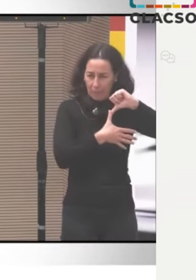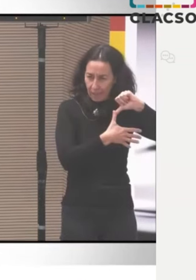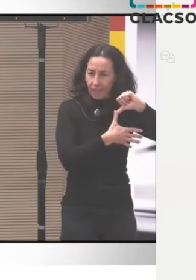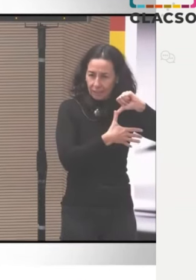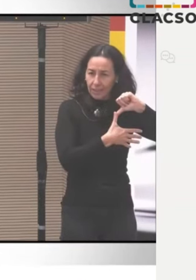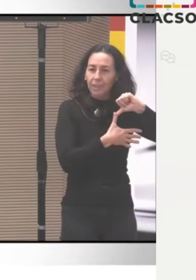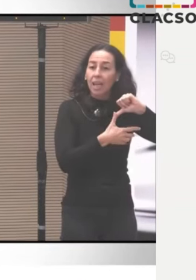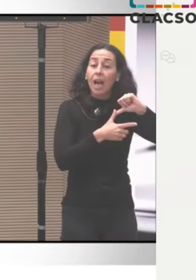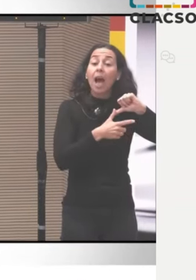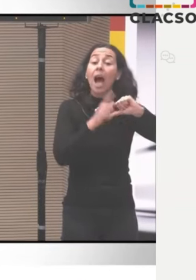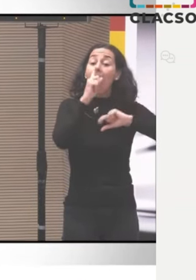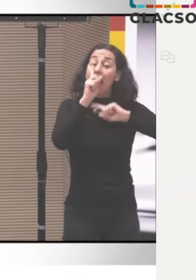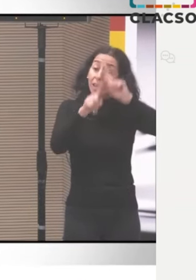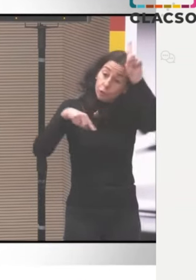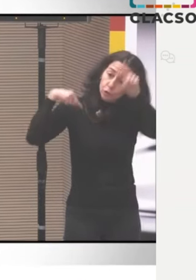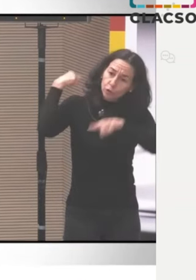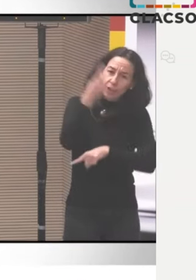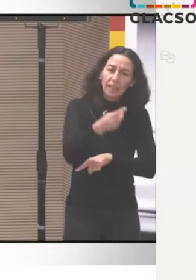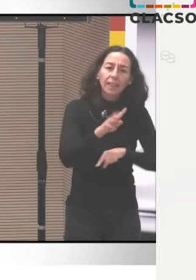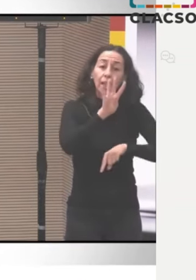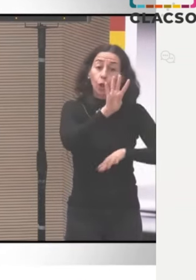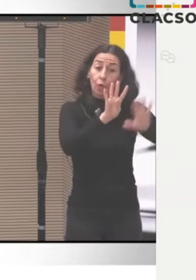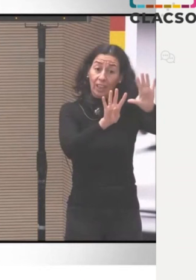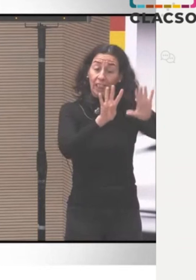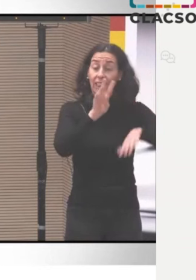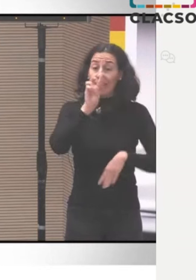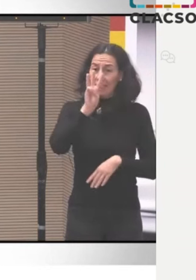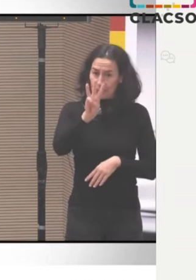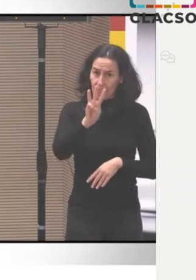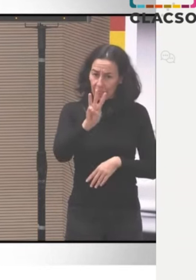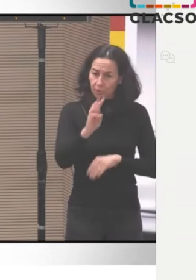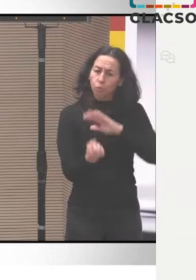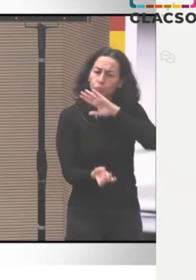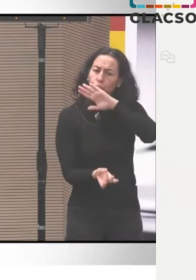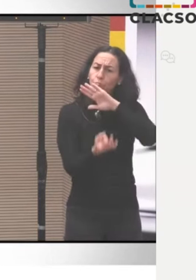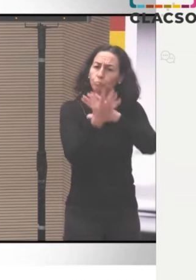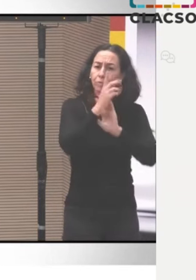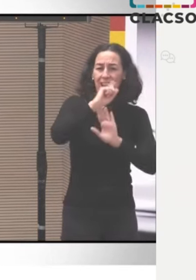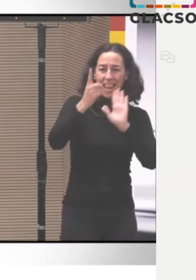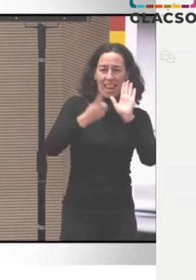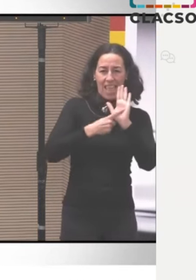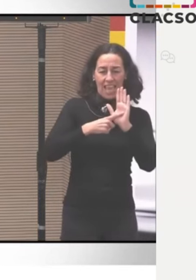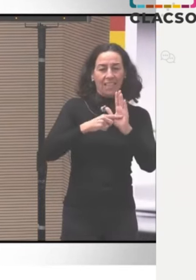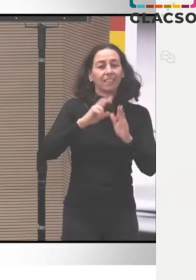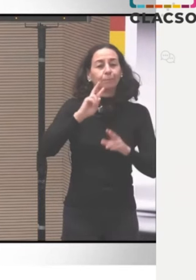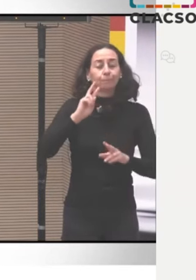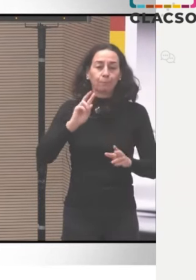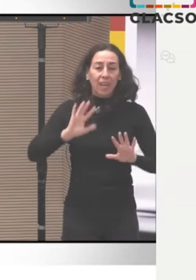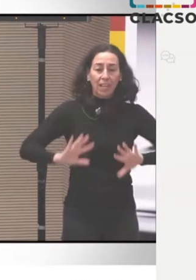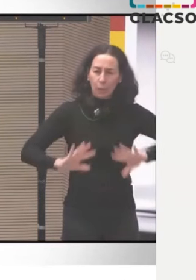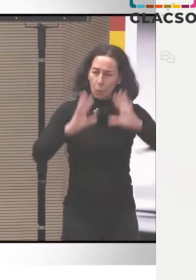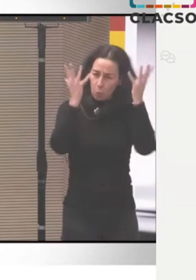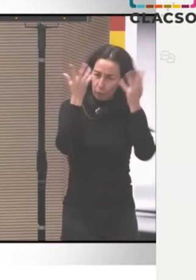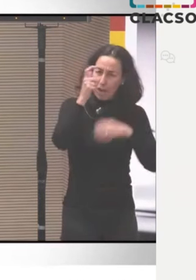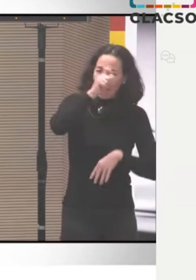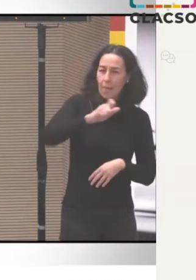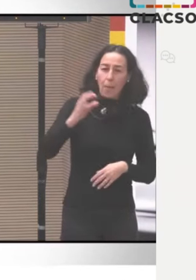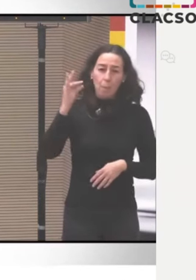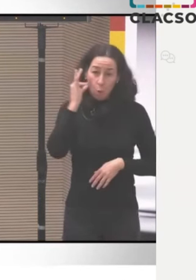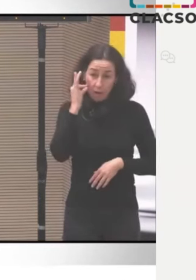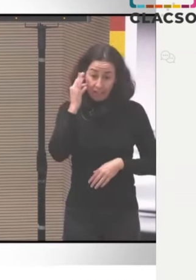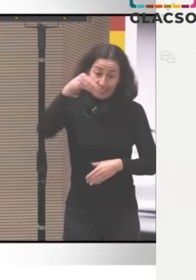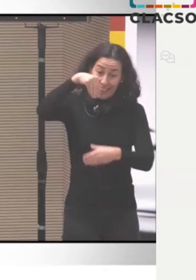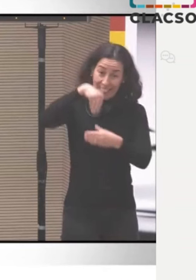agudización de la violencia dentro de los territorios que ha obligado también muchas